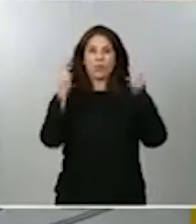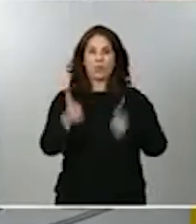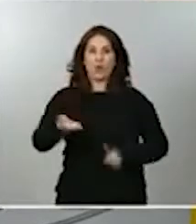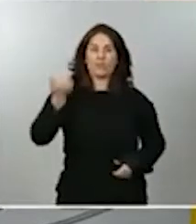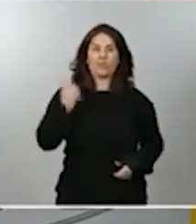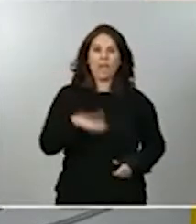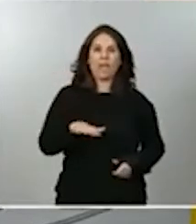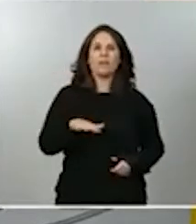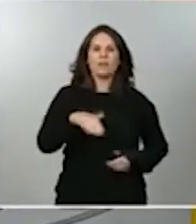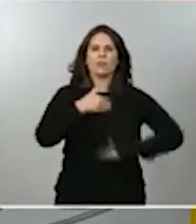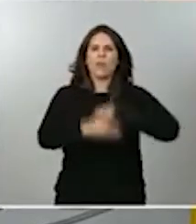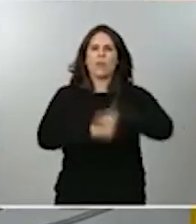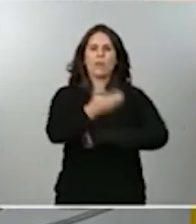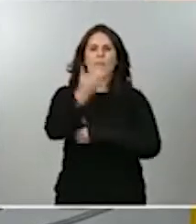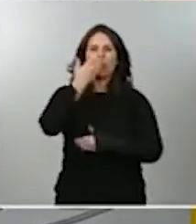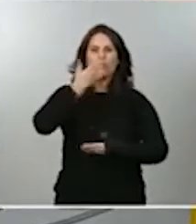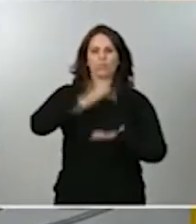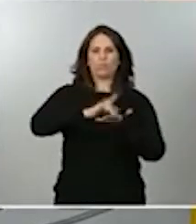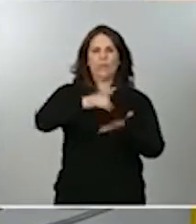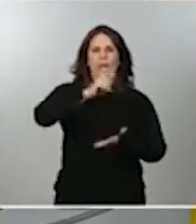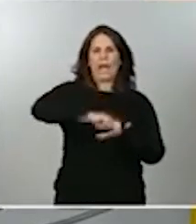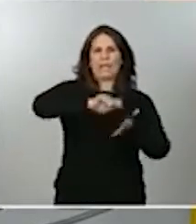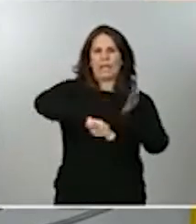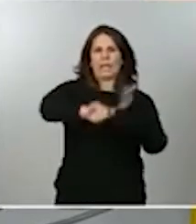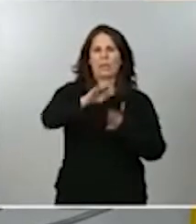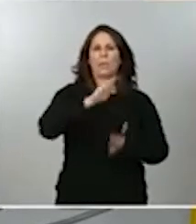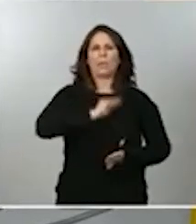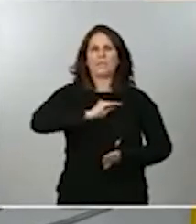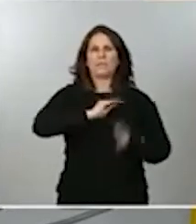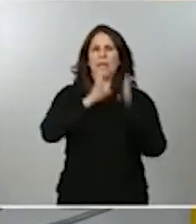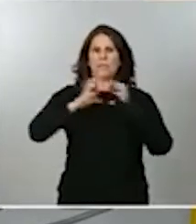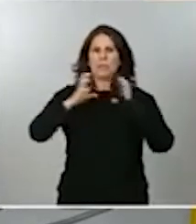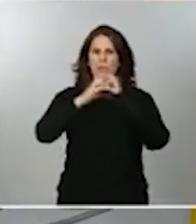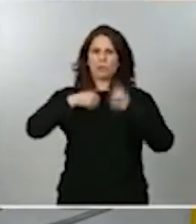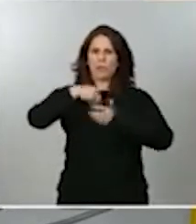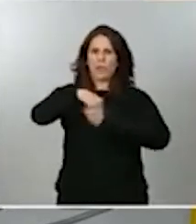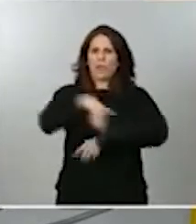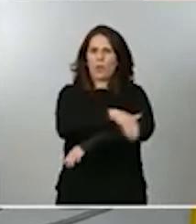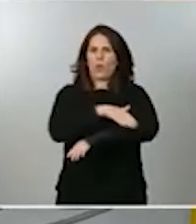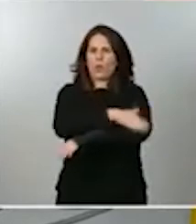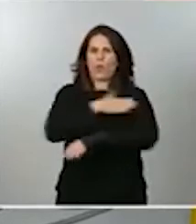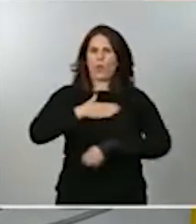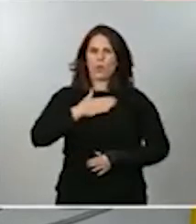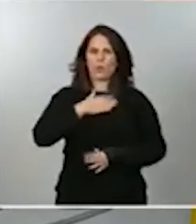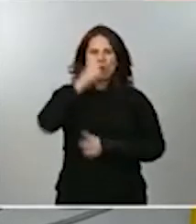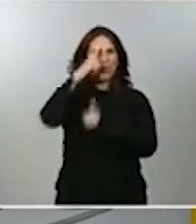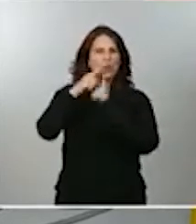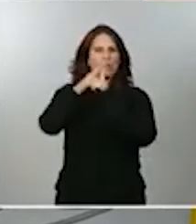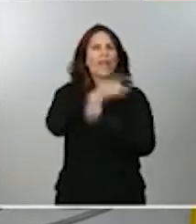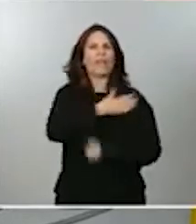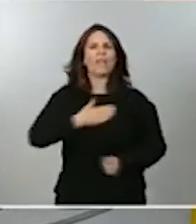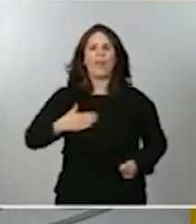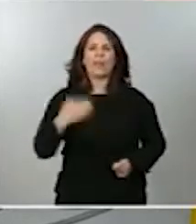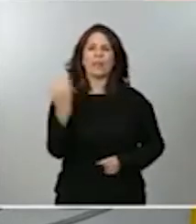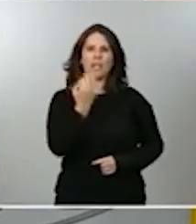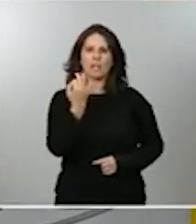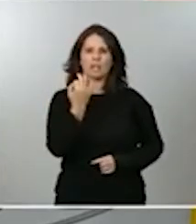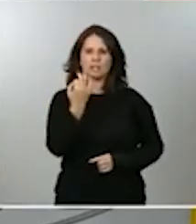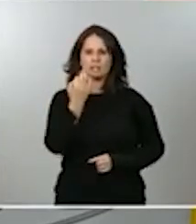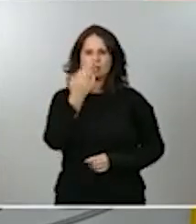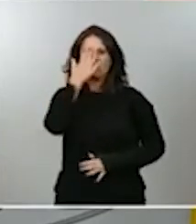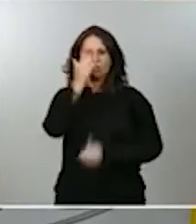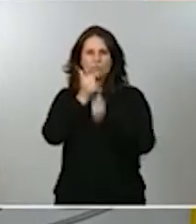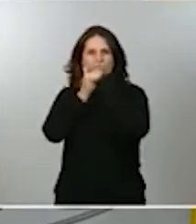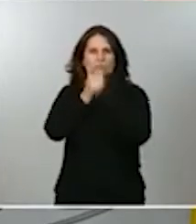un calendario ambicioso del Gobierno que pretende, por una parte, ser capaces de perseguir la justicia